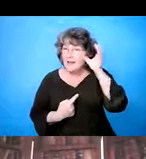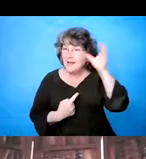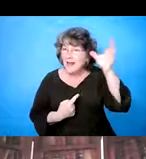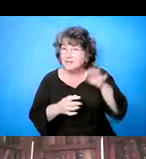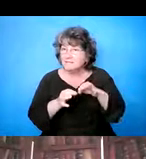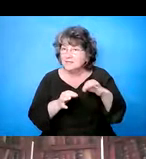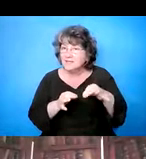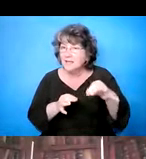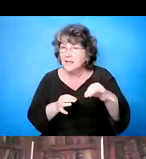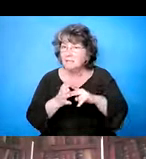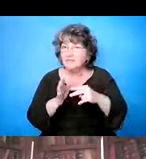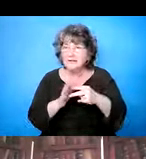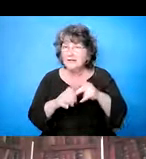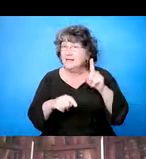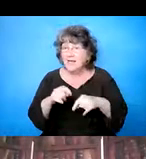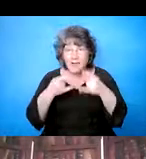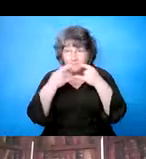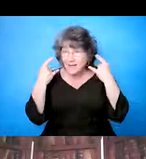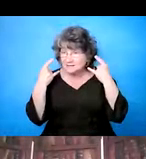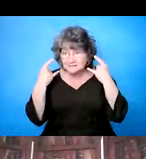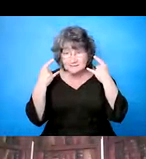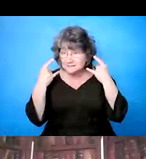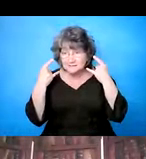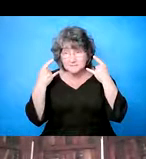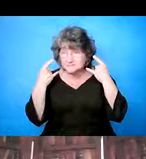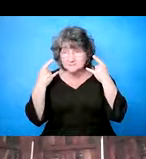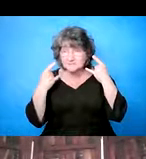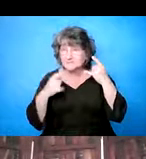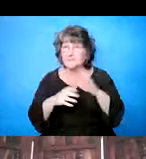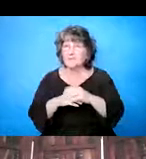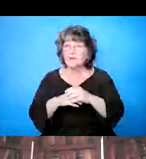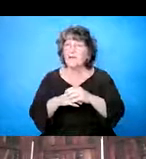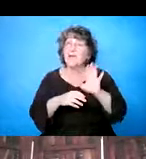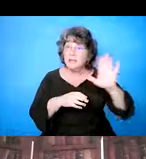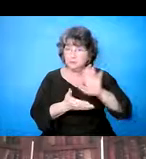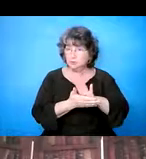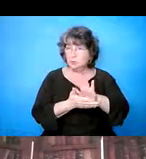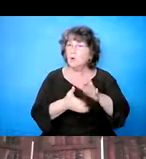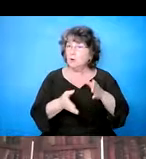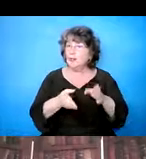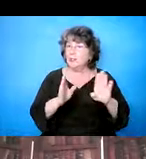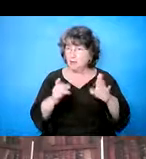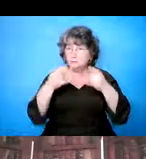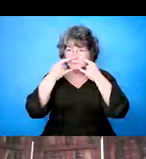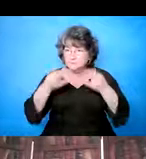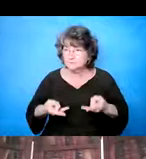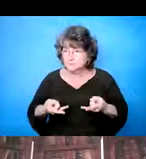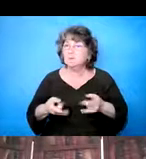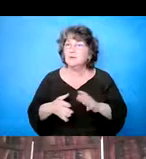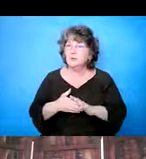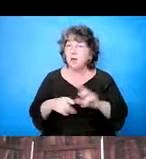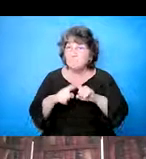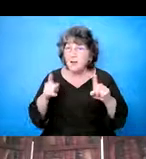entonces no puede tener la, la máscara en la, eh, aunque la escuela lo deja ir sin la máscara, sin la